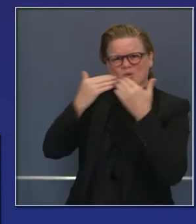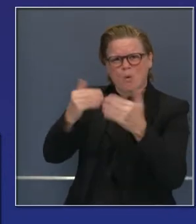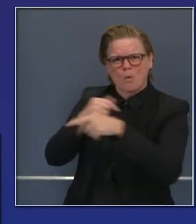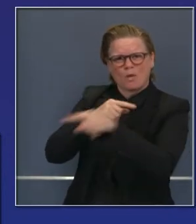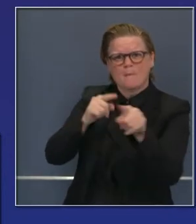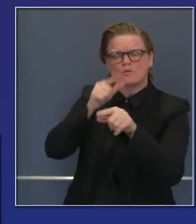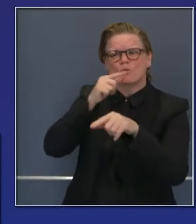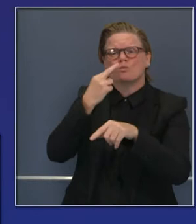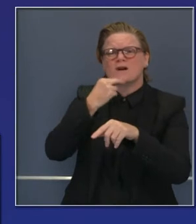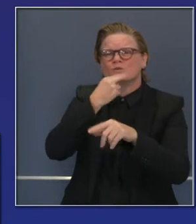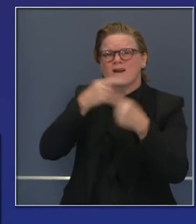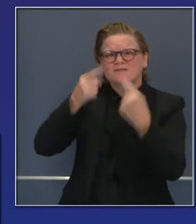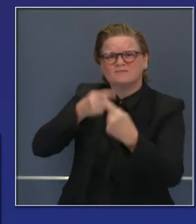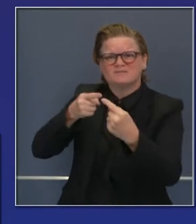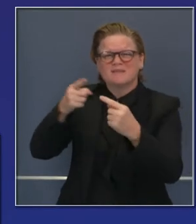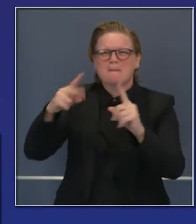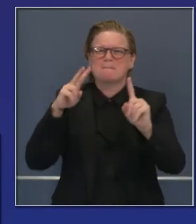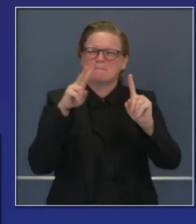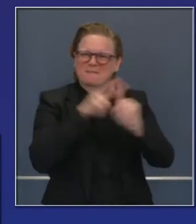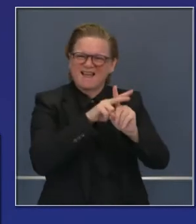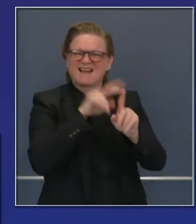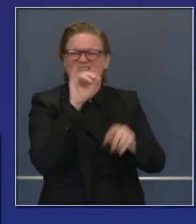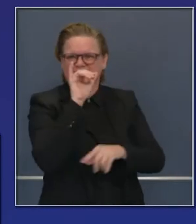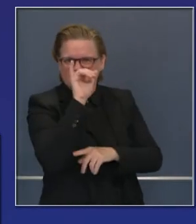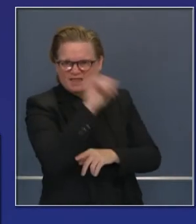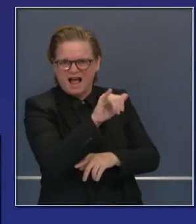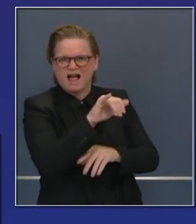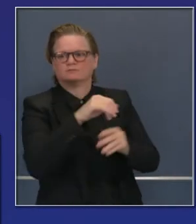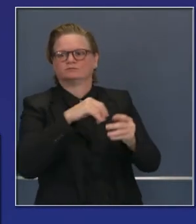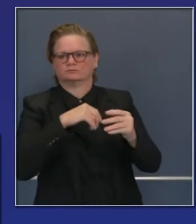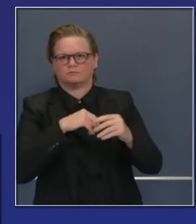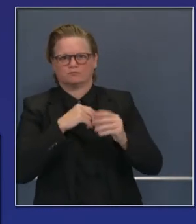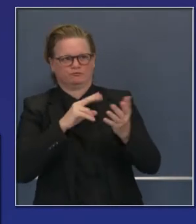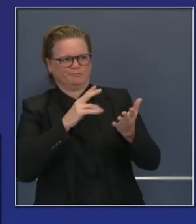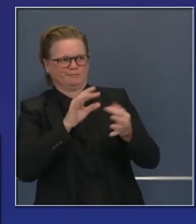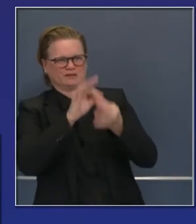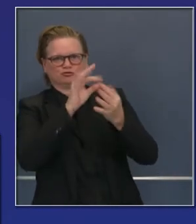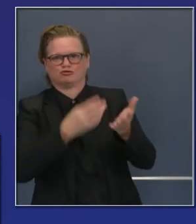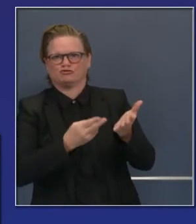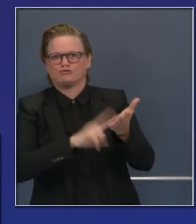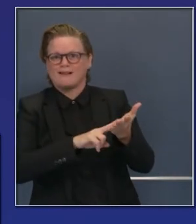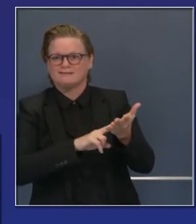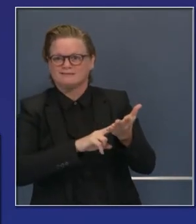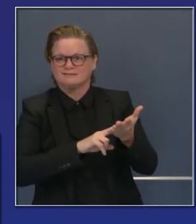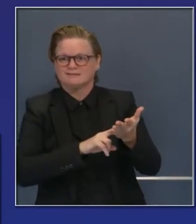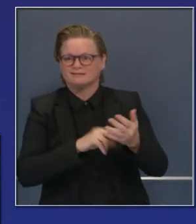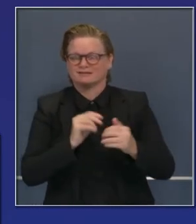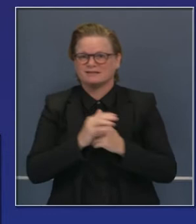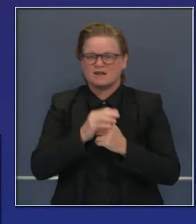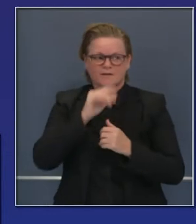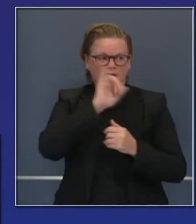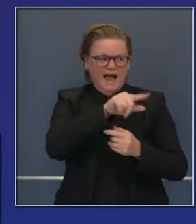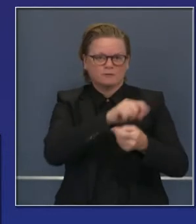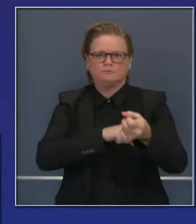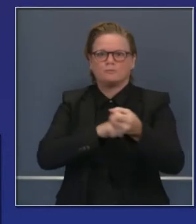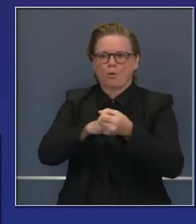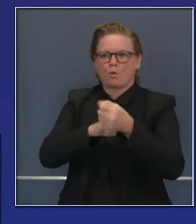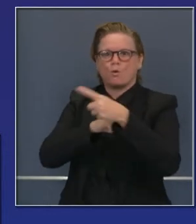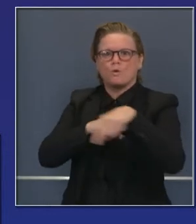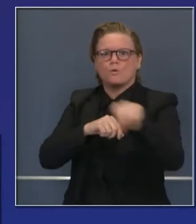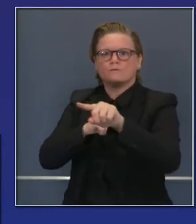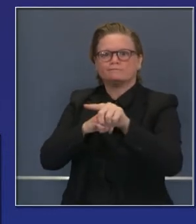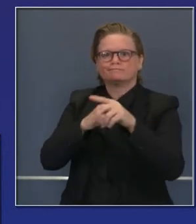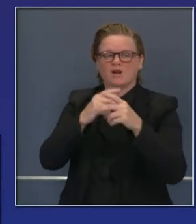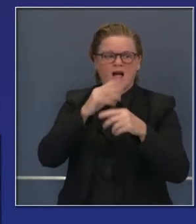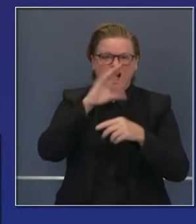que busque este programa porque apoya a condados, da 75% de reembolso. El Estado da reembolsos adicionales al condado 25